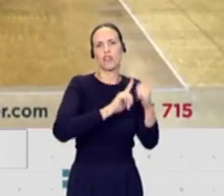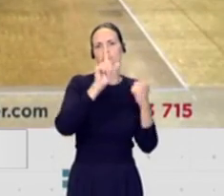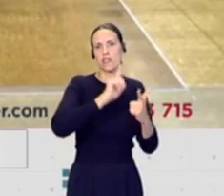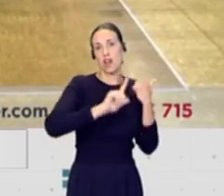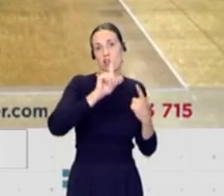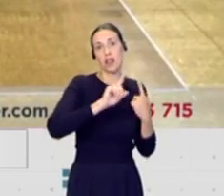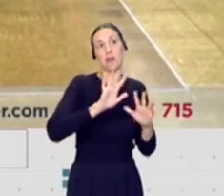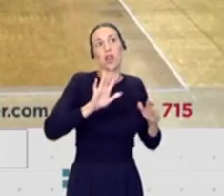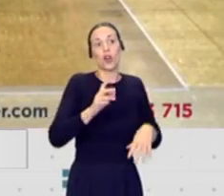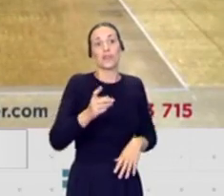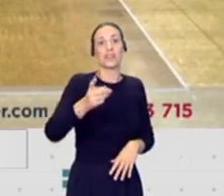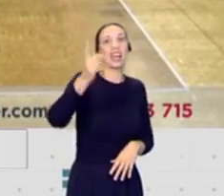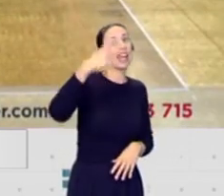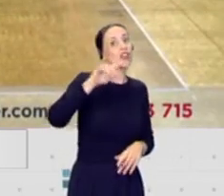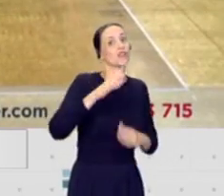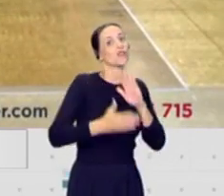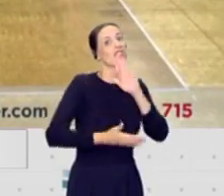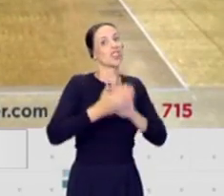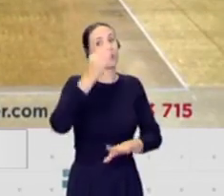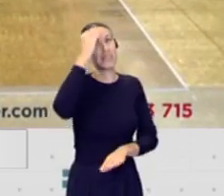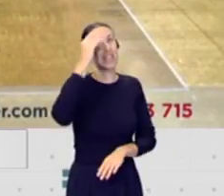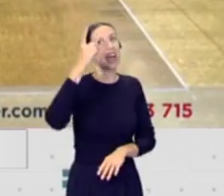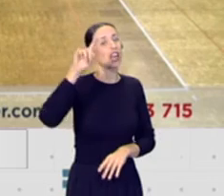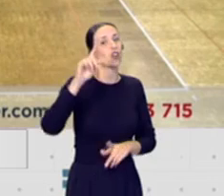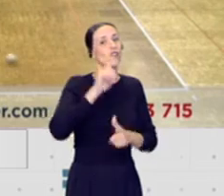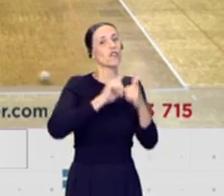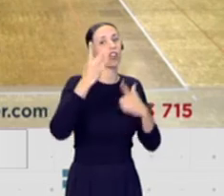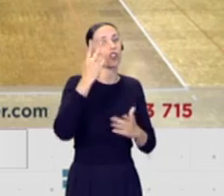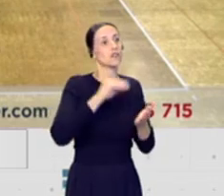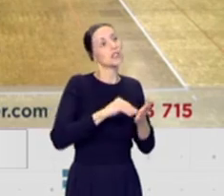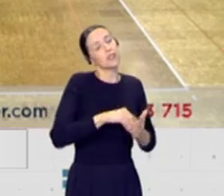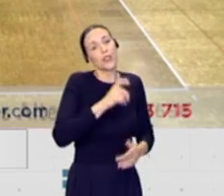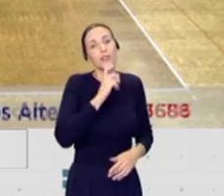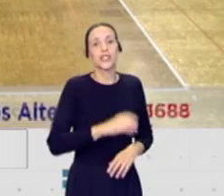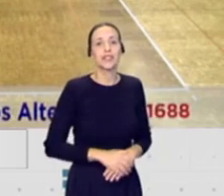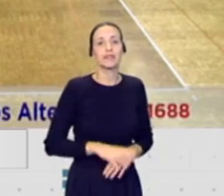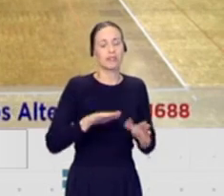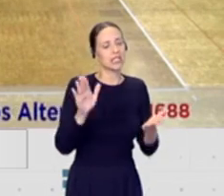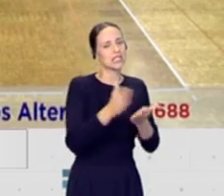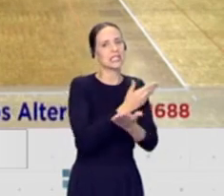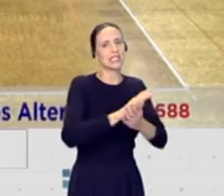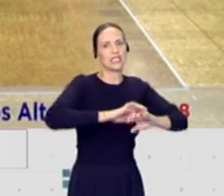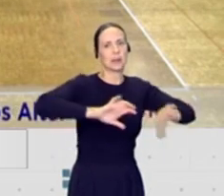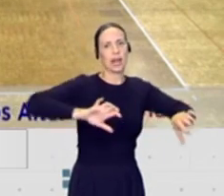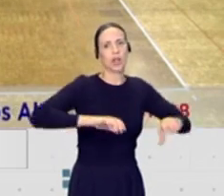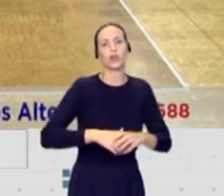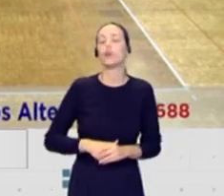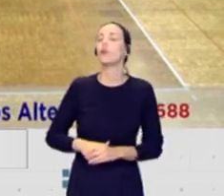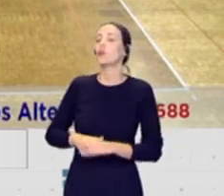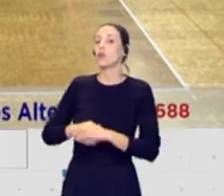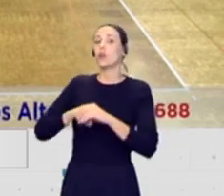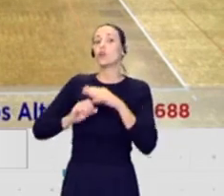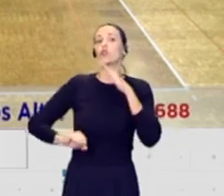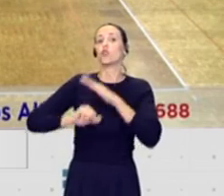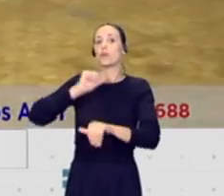ellos hacer dos, así lo toma la federación como algo más difícil, pues, siempre nos separan. En la Superliga Femenina 2, como